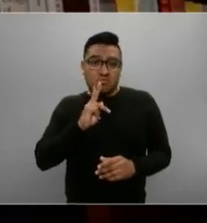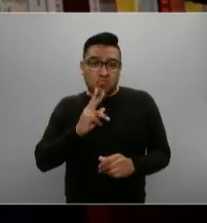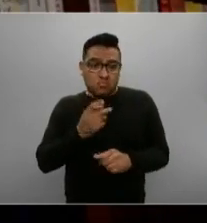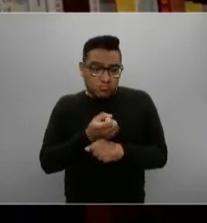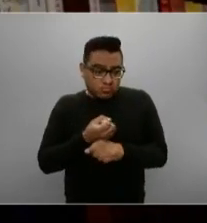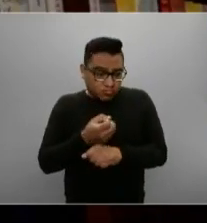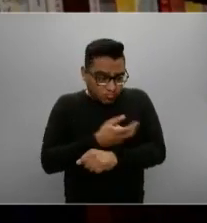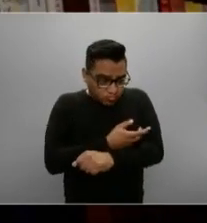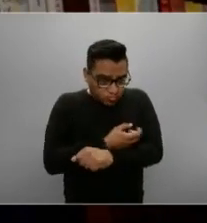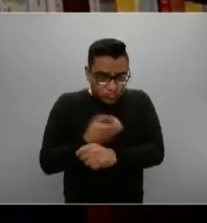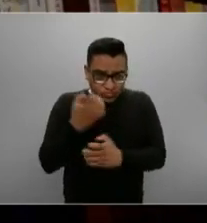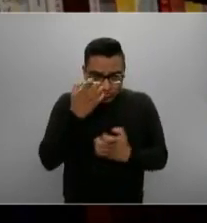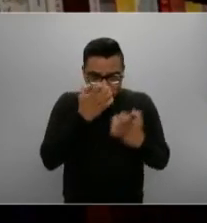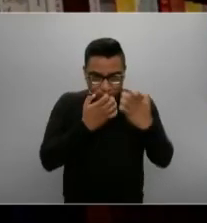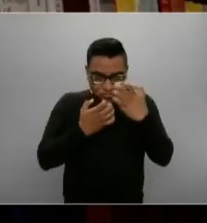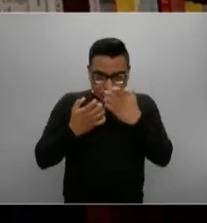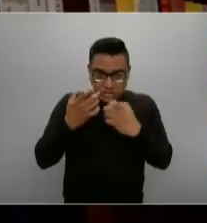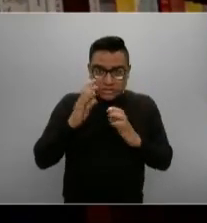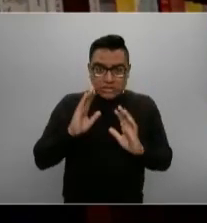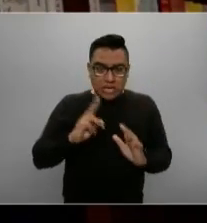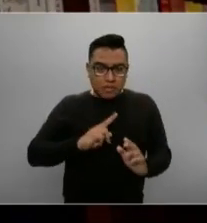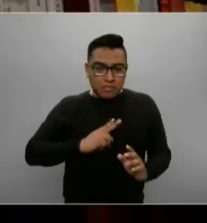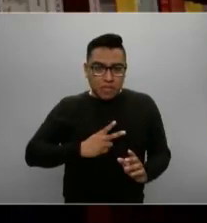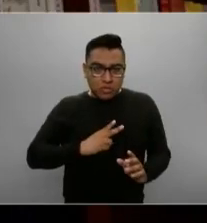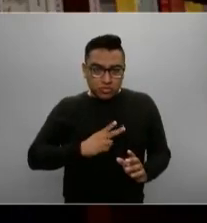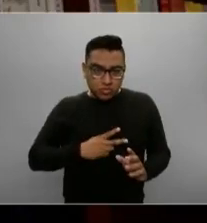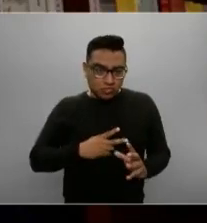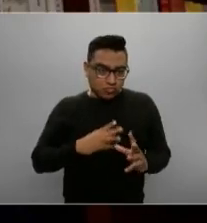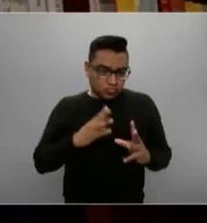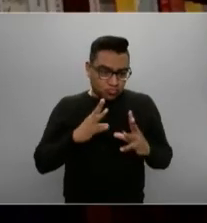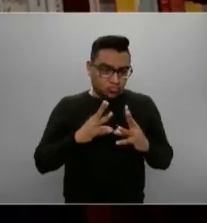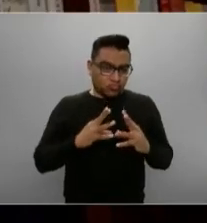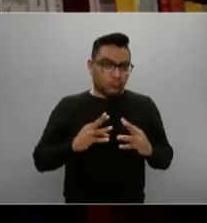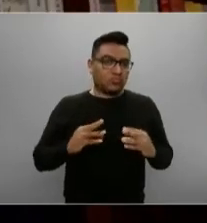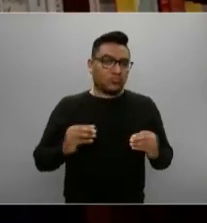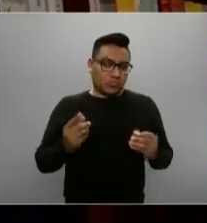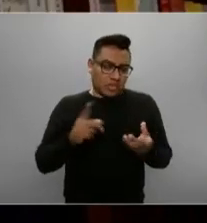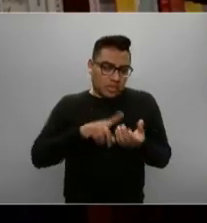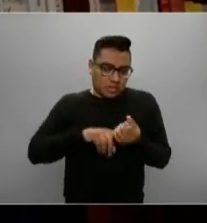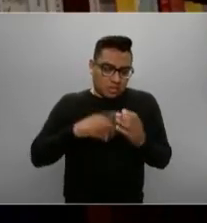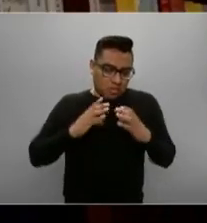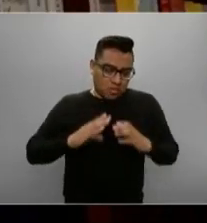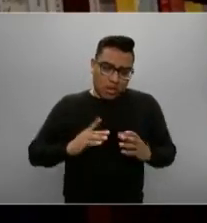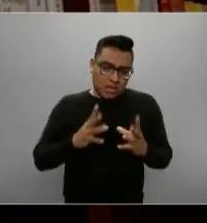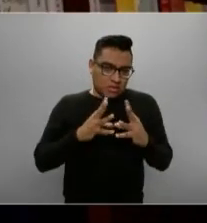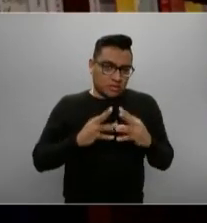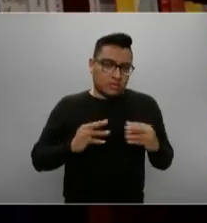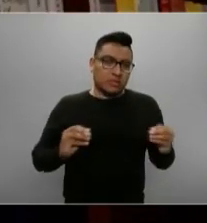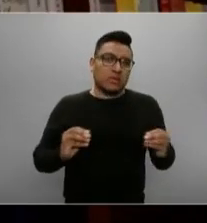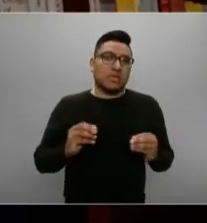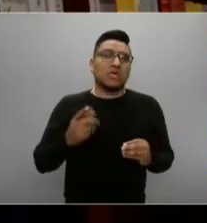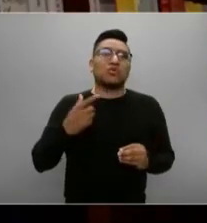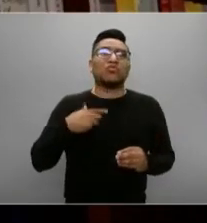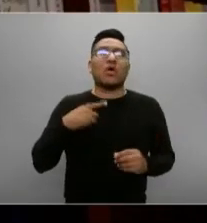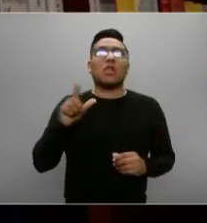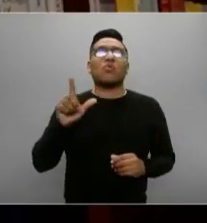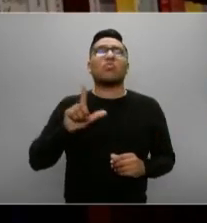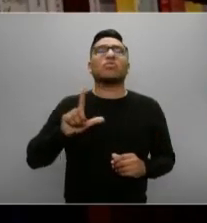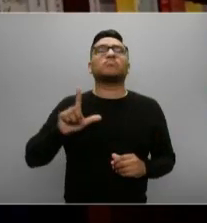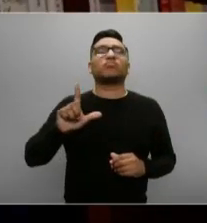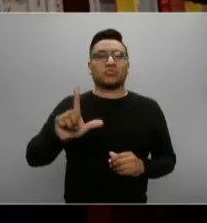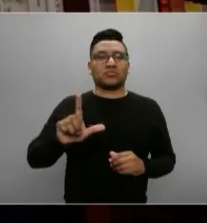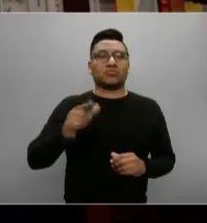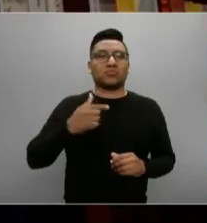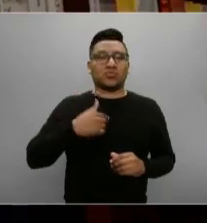que ya el virus salió de mi organismo, y el lunes se me haría una nueva prueba para estar ya totalmente